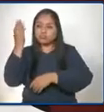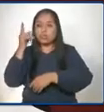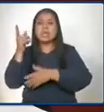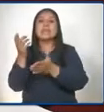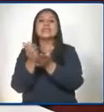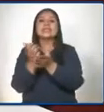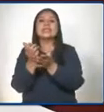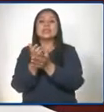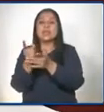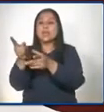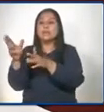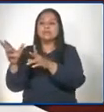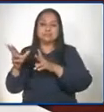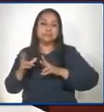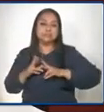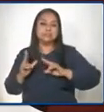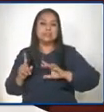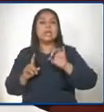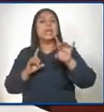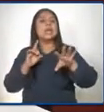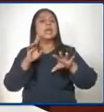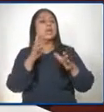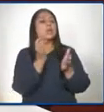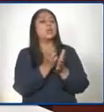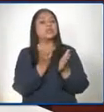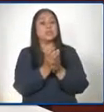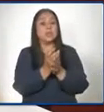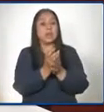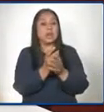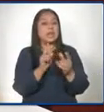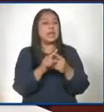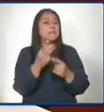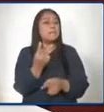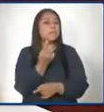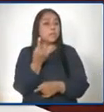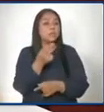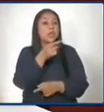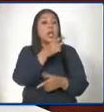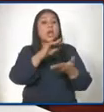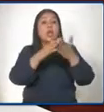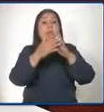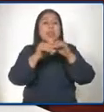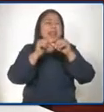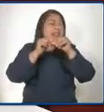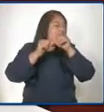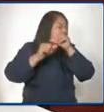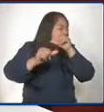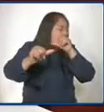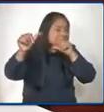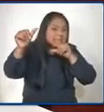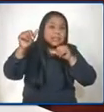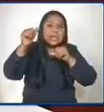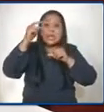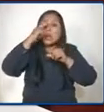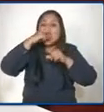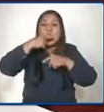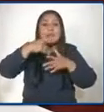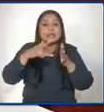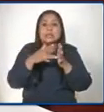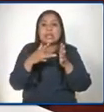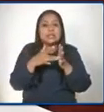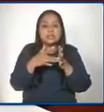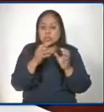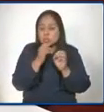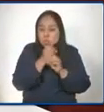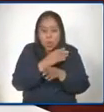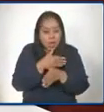algunas escuelas, como lo indiqué, principalmente aquellas de las comunidades más lejanas, donde jamás había llegado un recurso tecnológico,